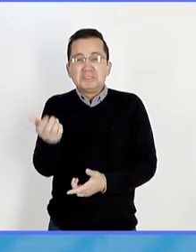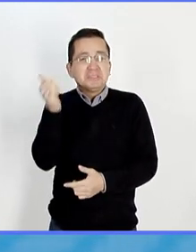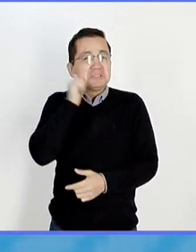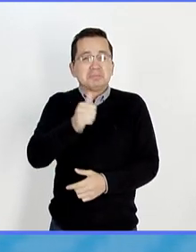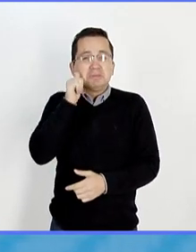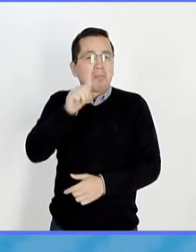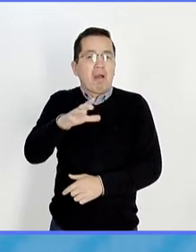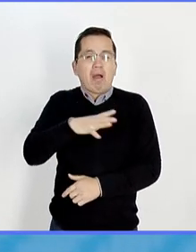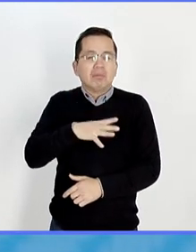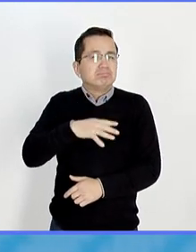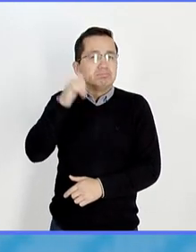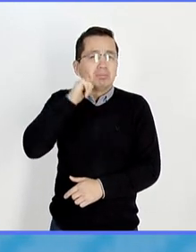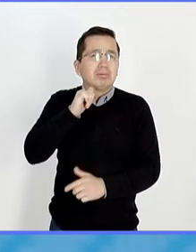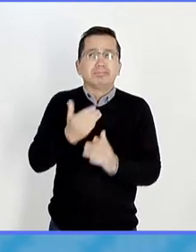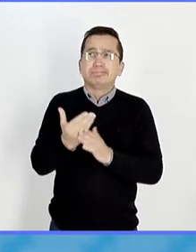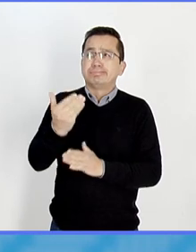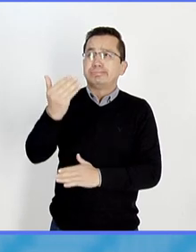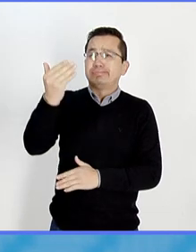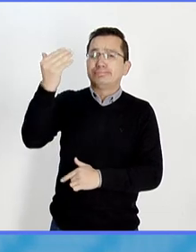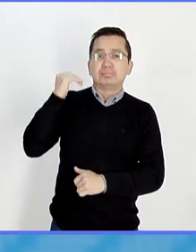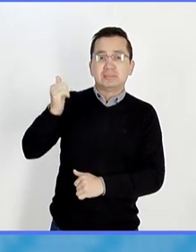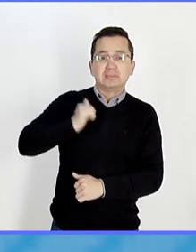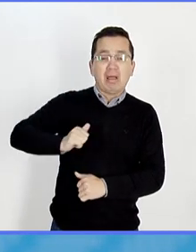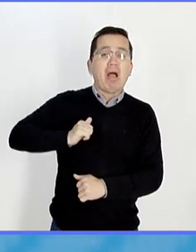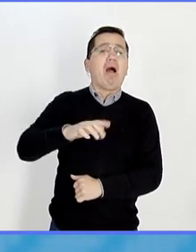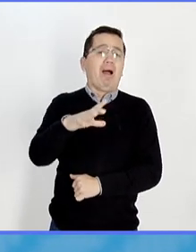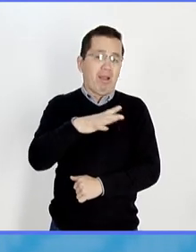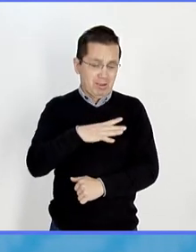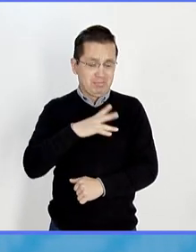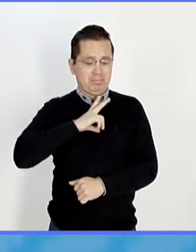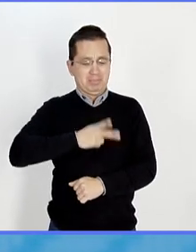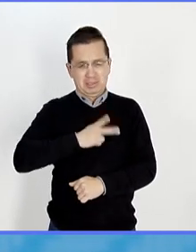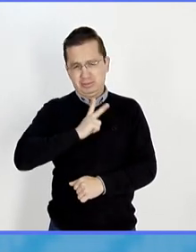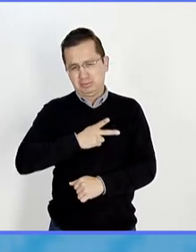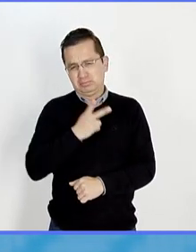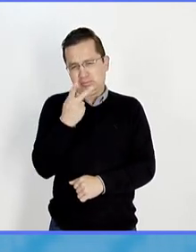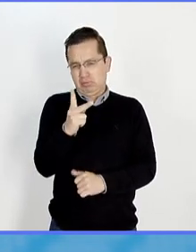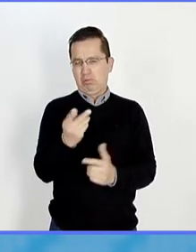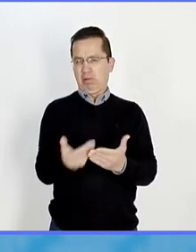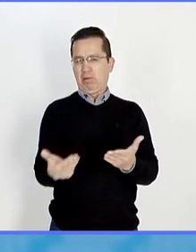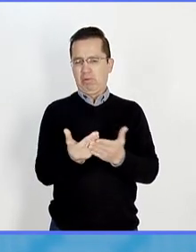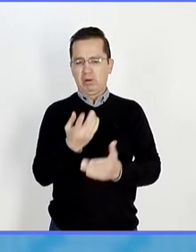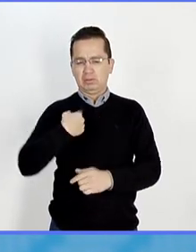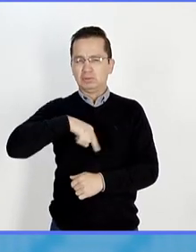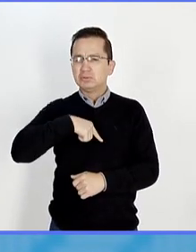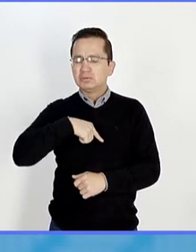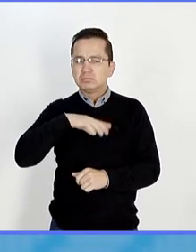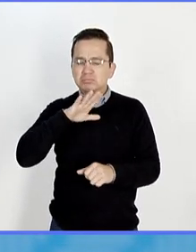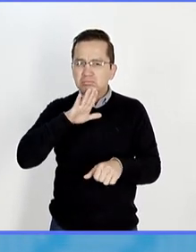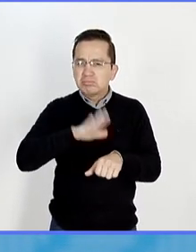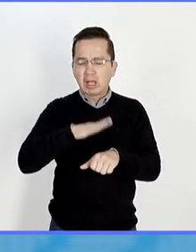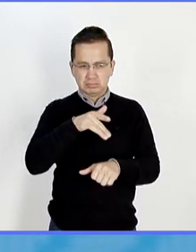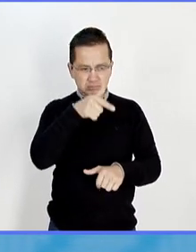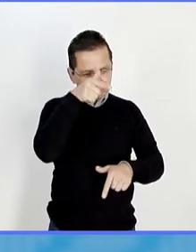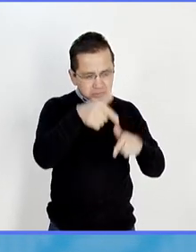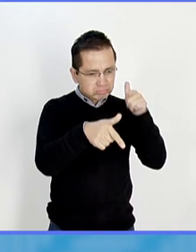los seres vivos. Y simplemente ahora tenemos muchísimo más conciencia de lo que estamos viviendo.